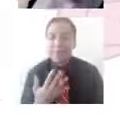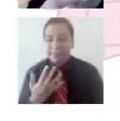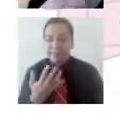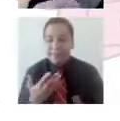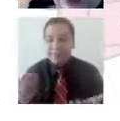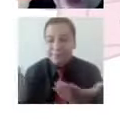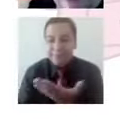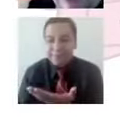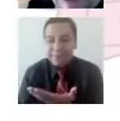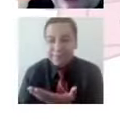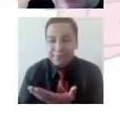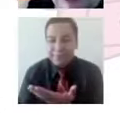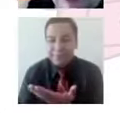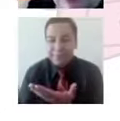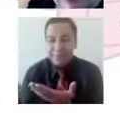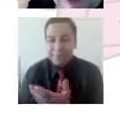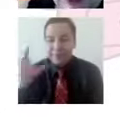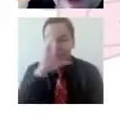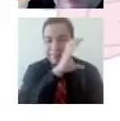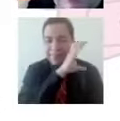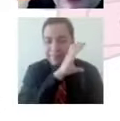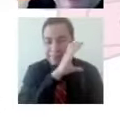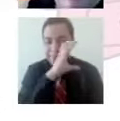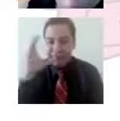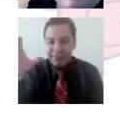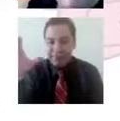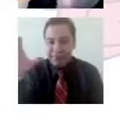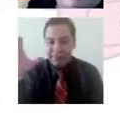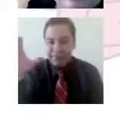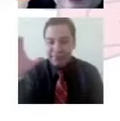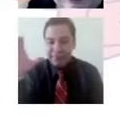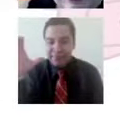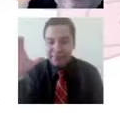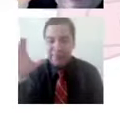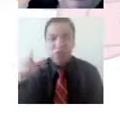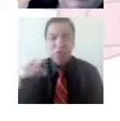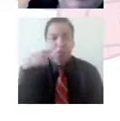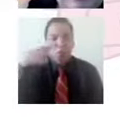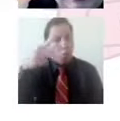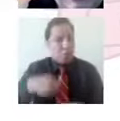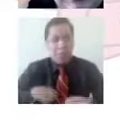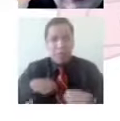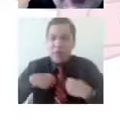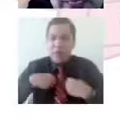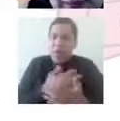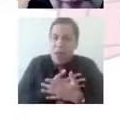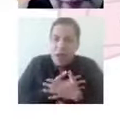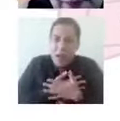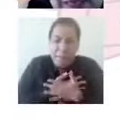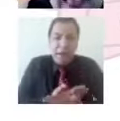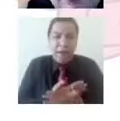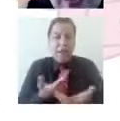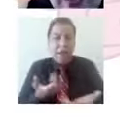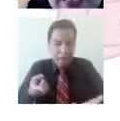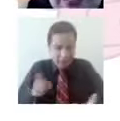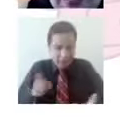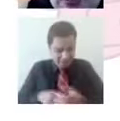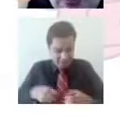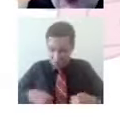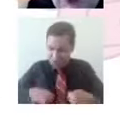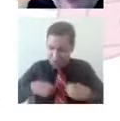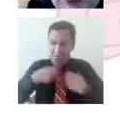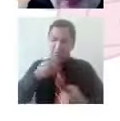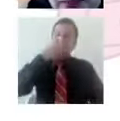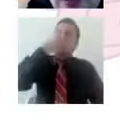refleja lo que quiero transmitir con cada uno de ustedes. Ama tu realidad y verás cuánta belleza hay en ella. Y me parece